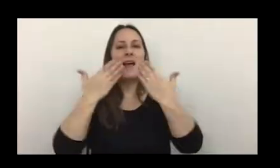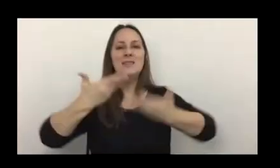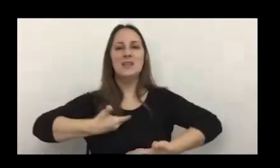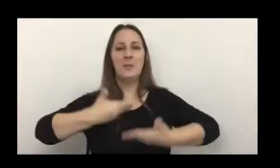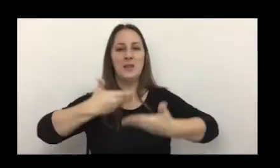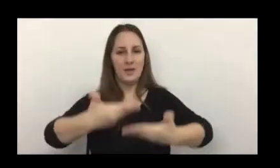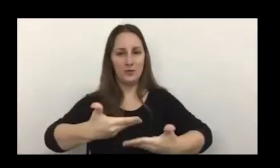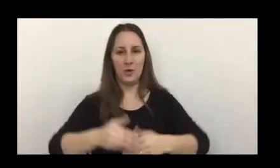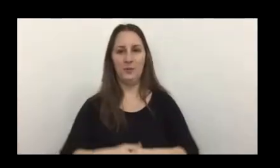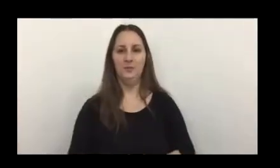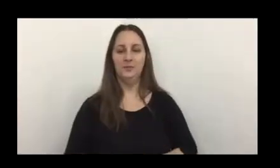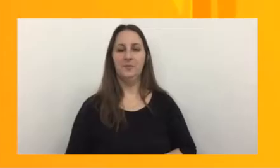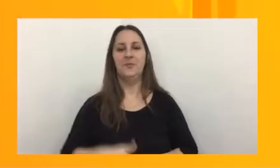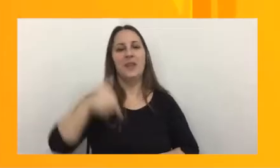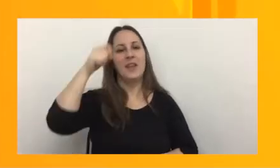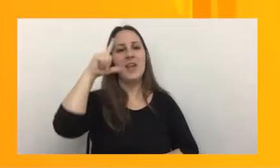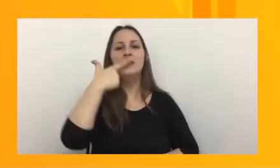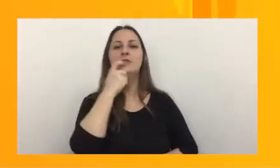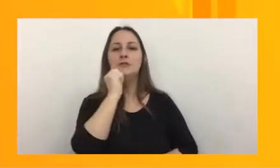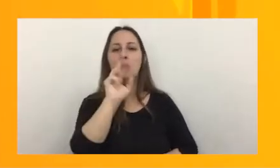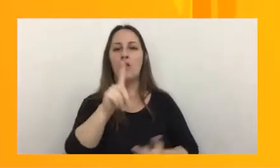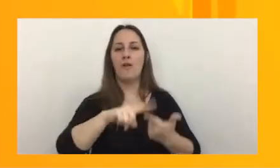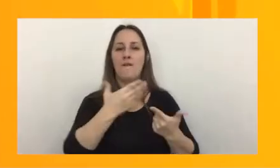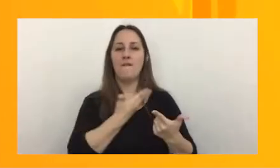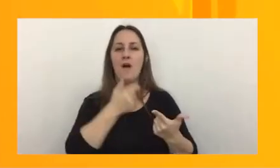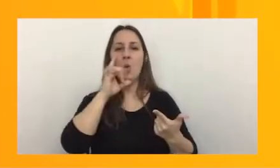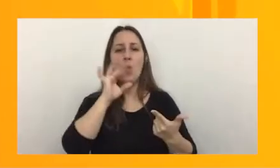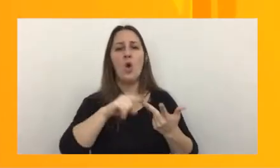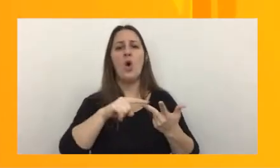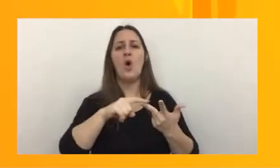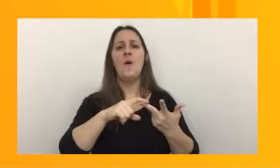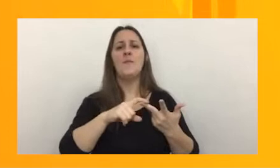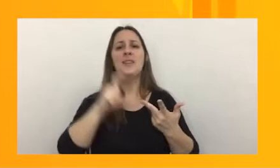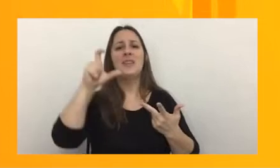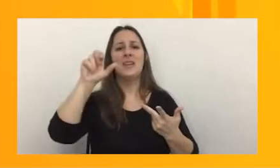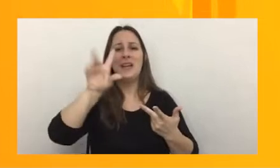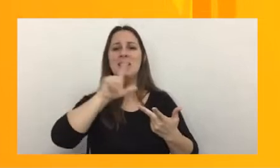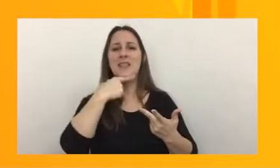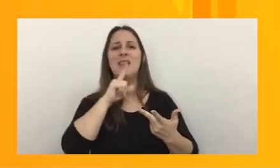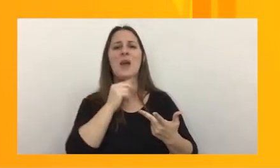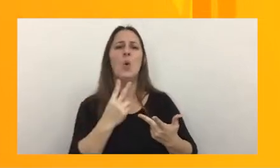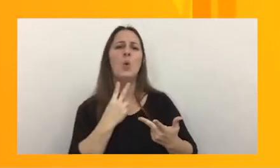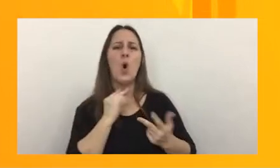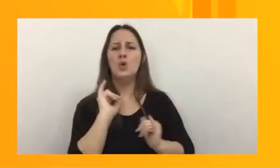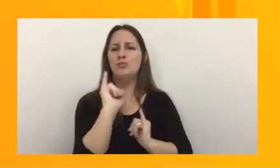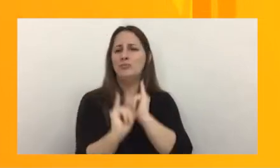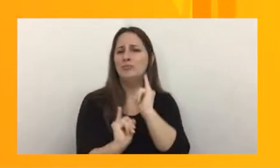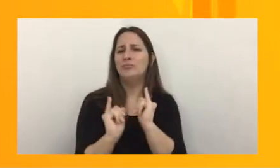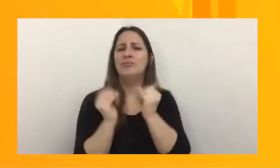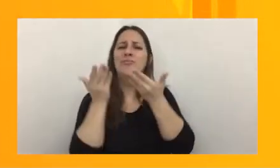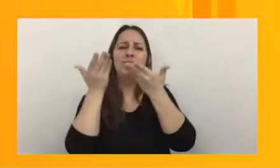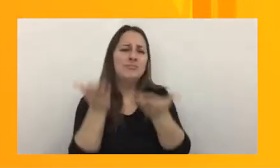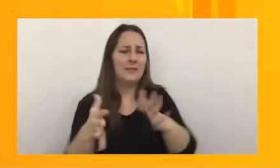Néstor Facundo Cristina me gustó mucho tu voz Cristina tu presentación